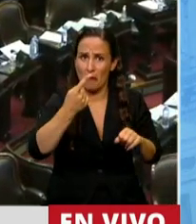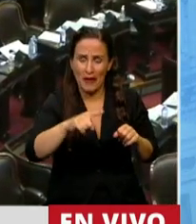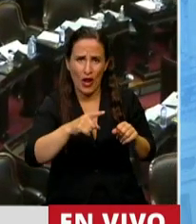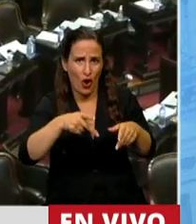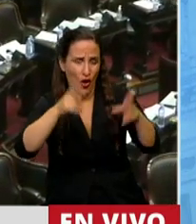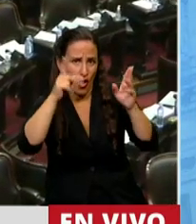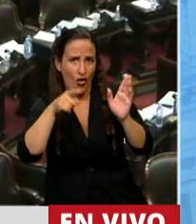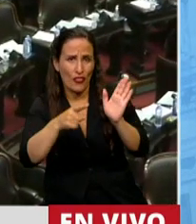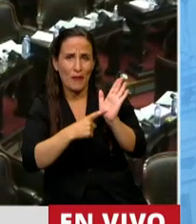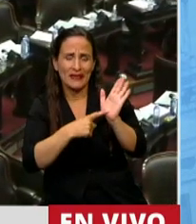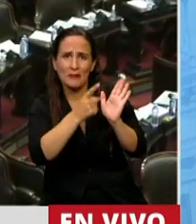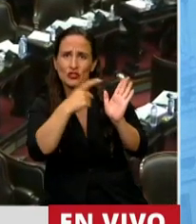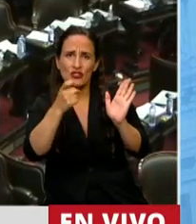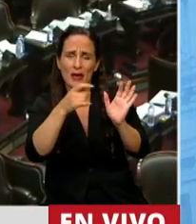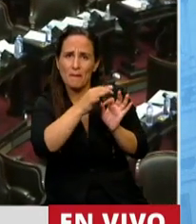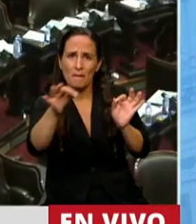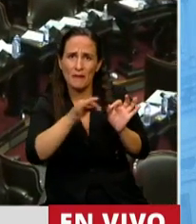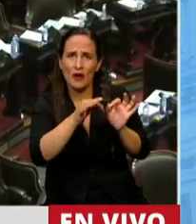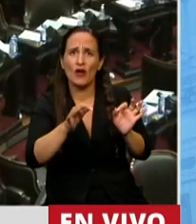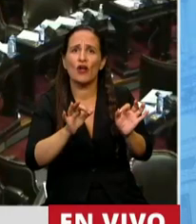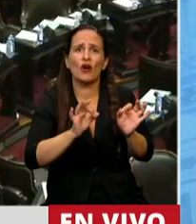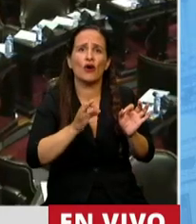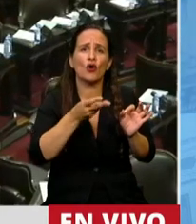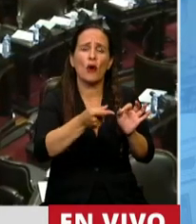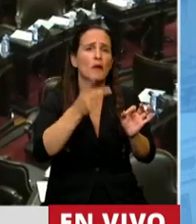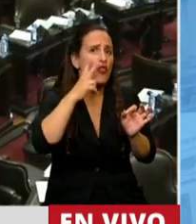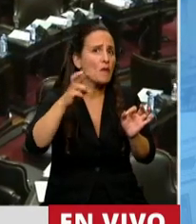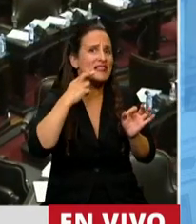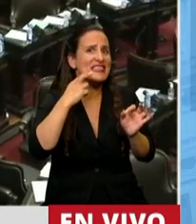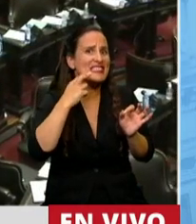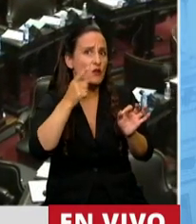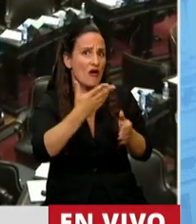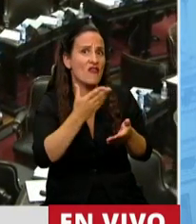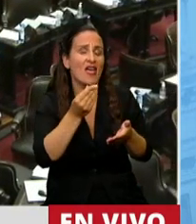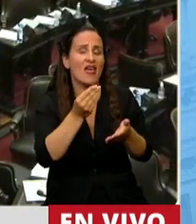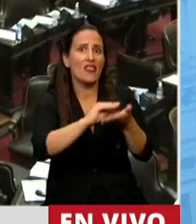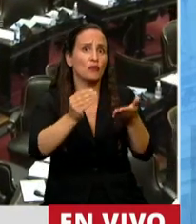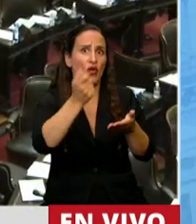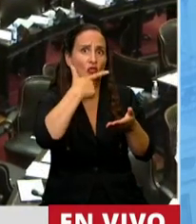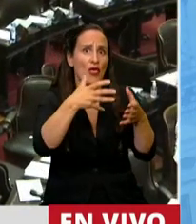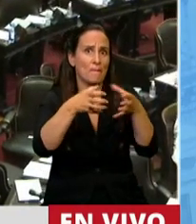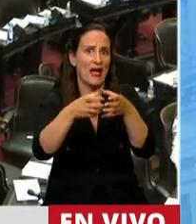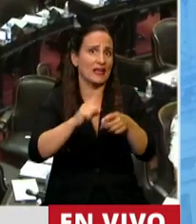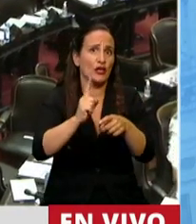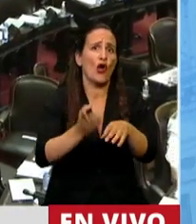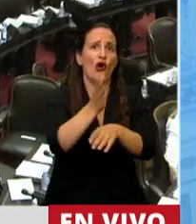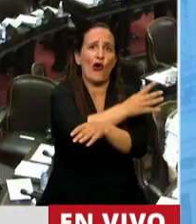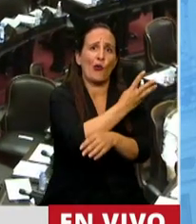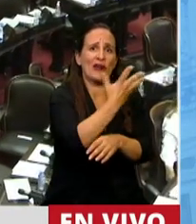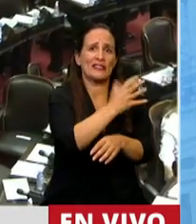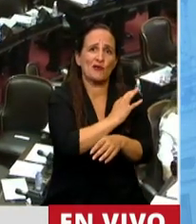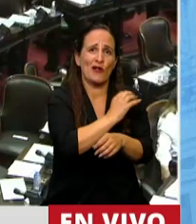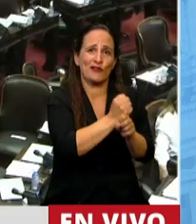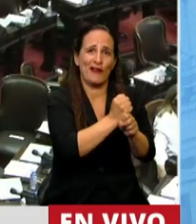departamento de 100 metros cuadrados se lo compró en 2019 cuando era diputado nacional del macrismo, no con los 45 años del sector privado que trabajó.